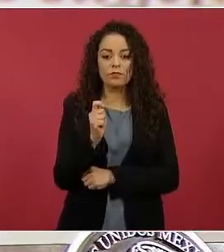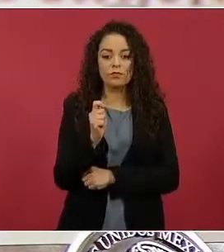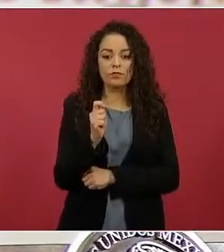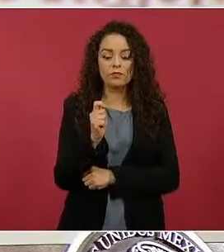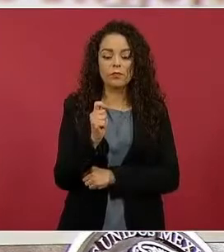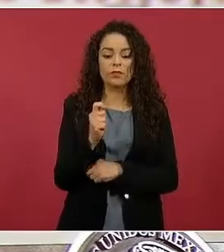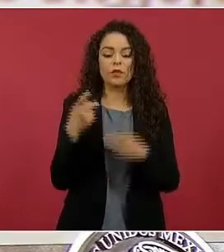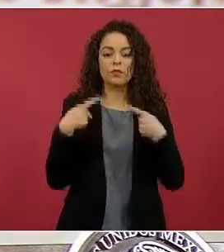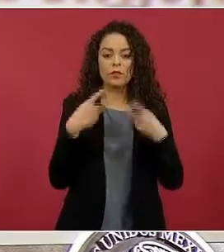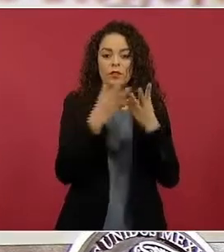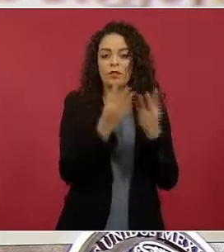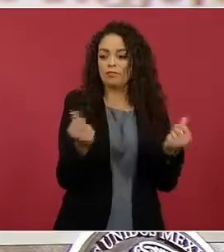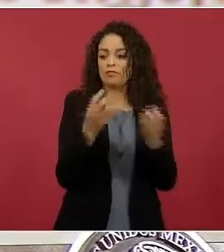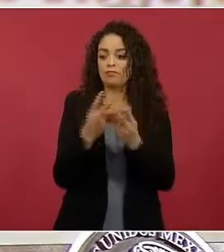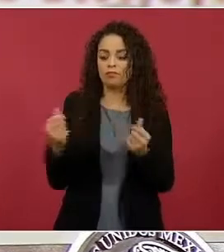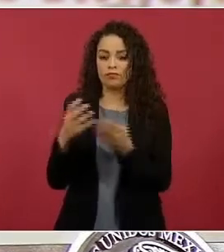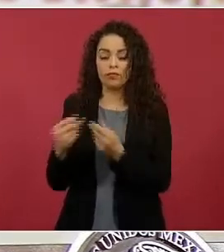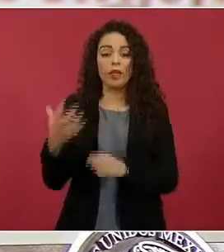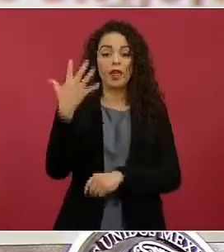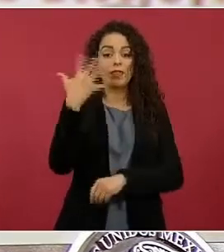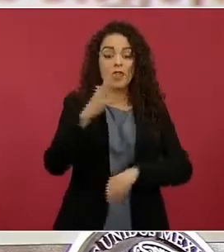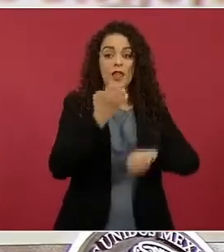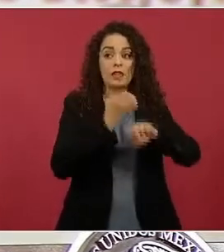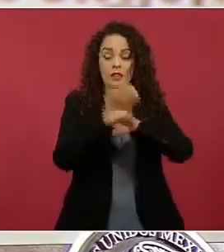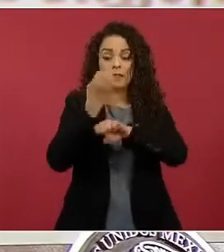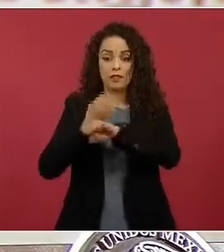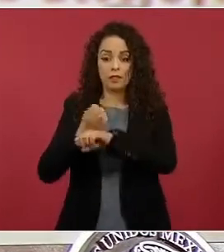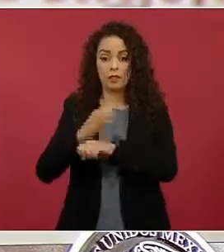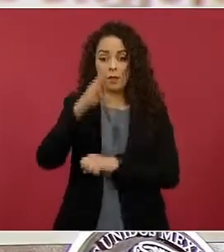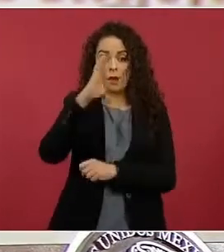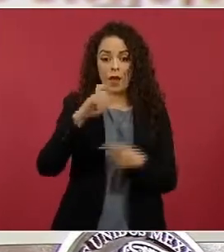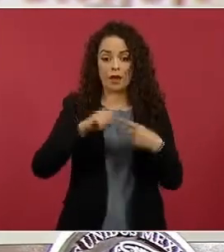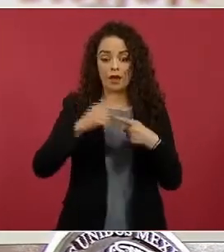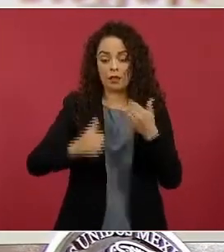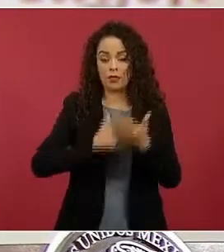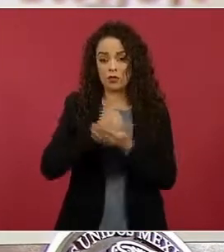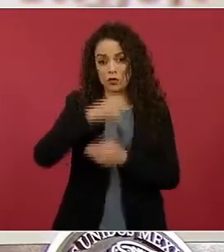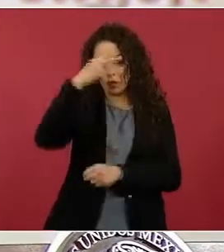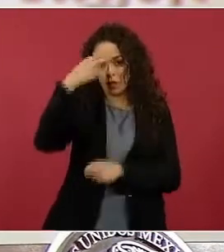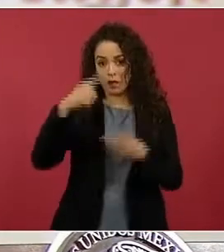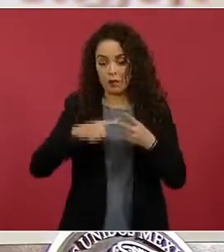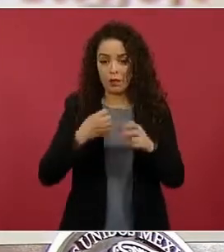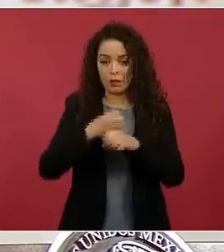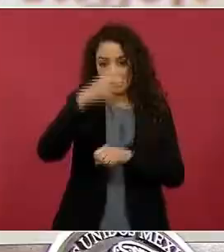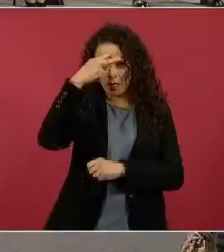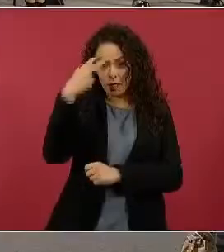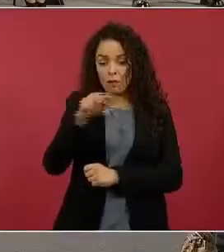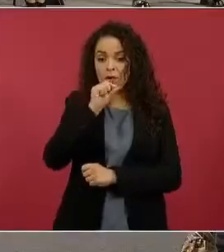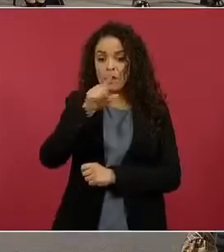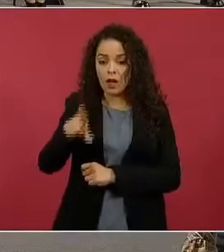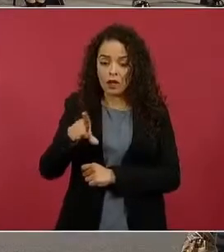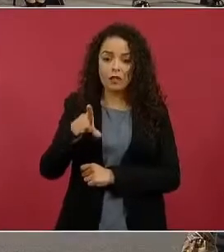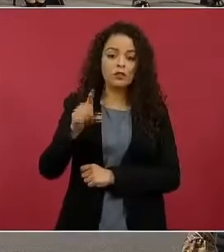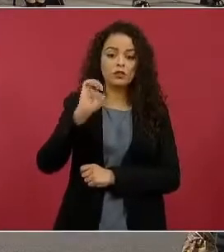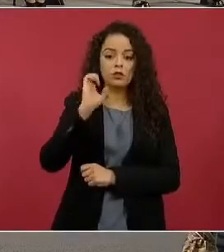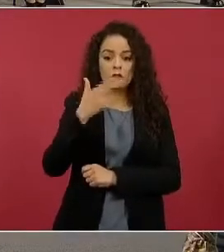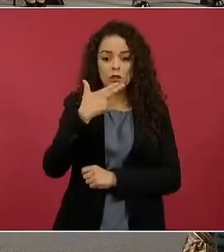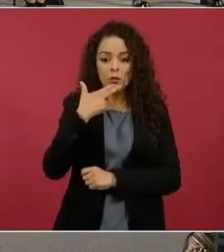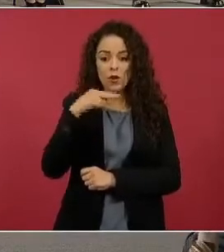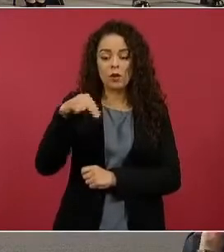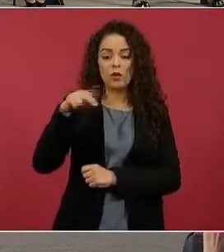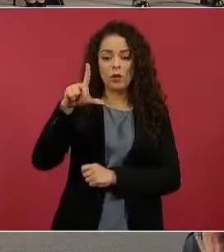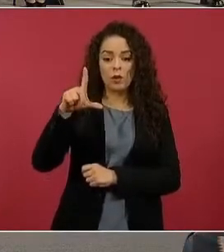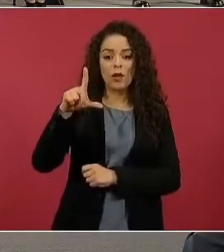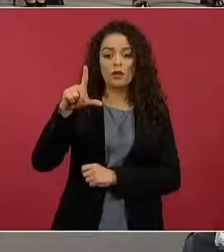nuestros desaparecidos, 10 estados, Baja California, Ciudad de México, Estado de México, Jalisco, Chihuahua, Tamaulipas, Nueva León, Veracruz,